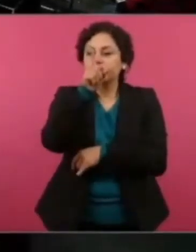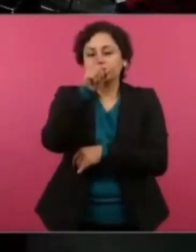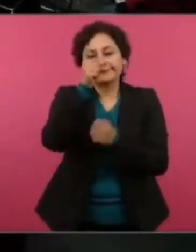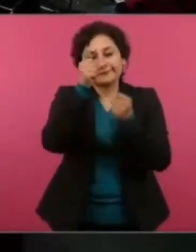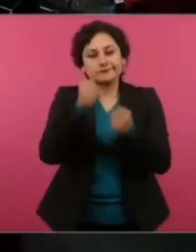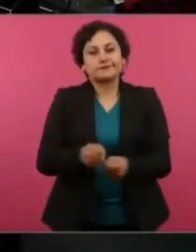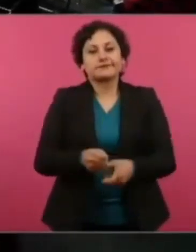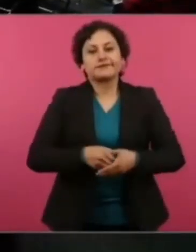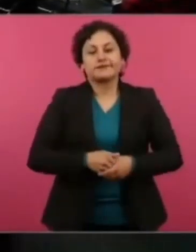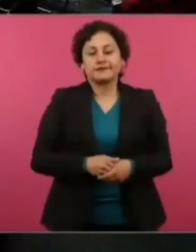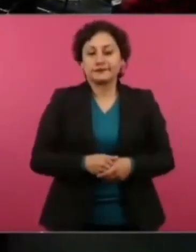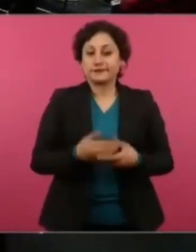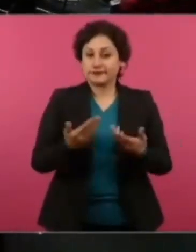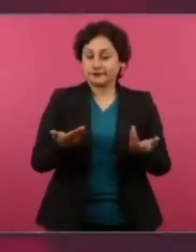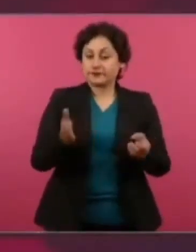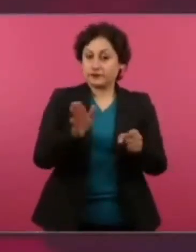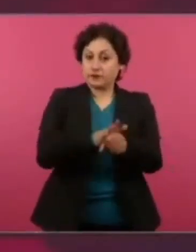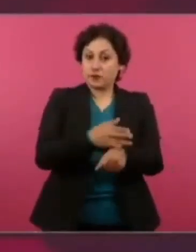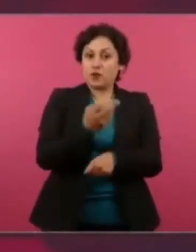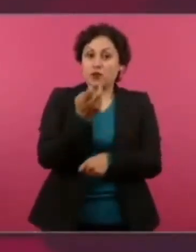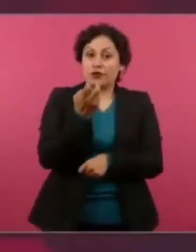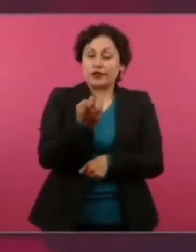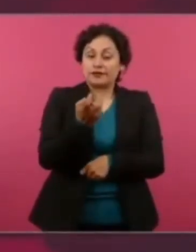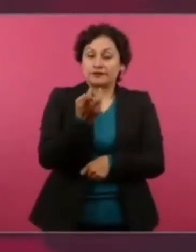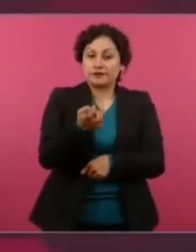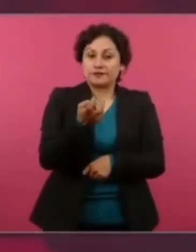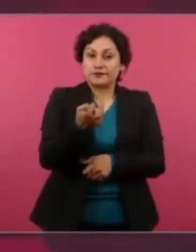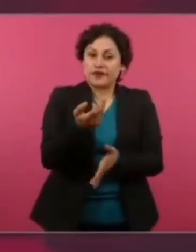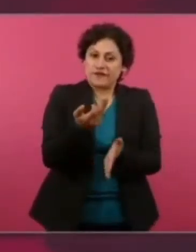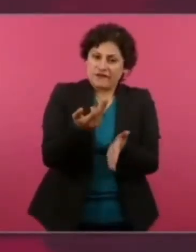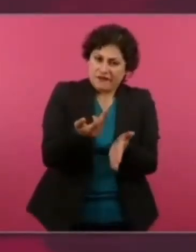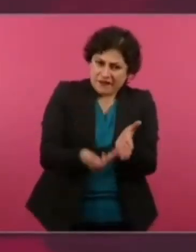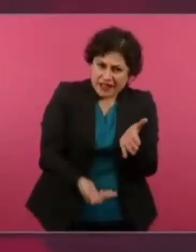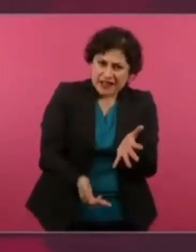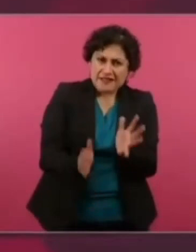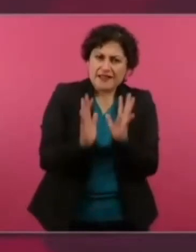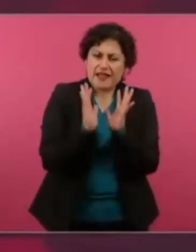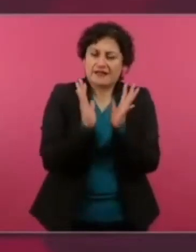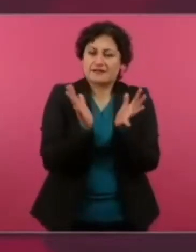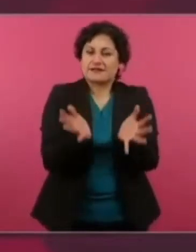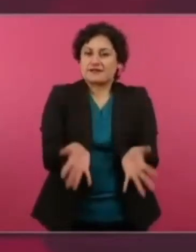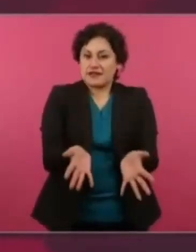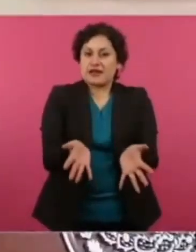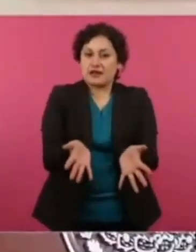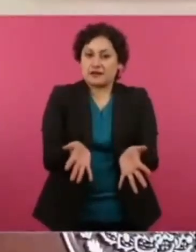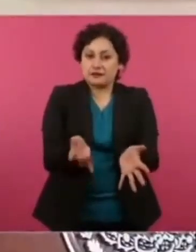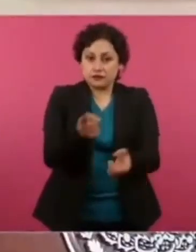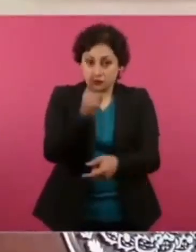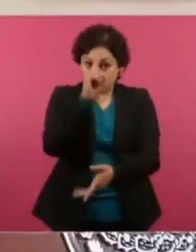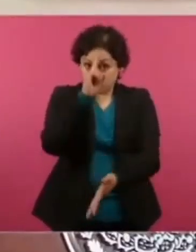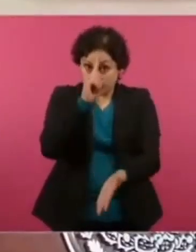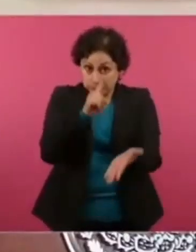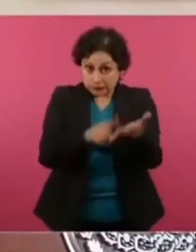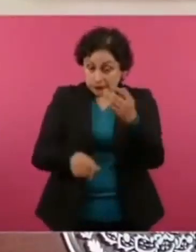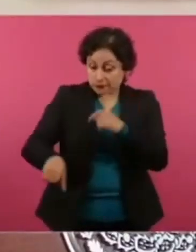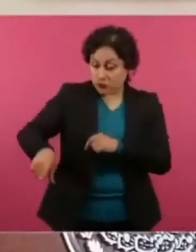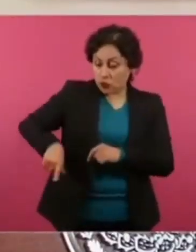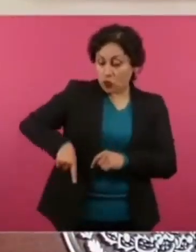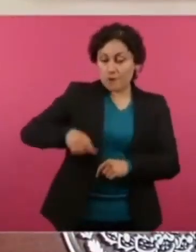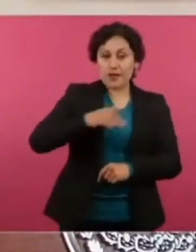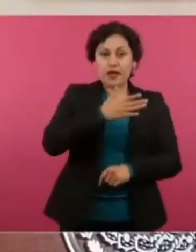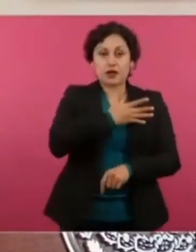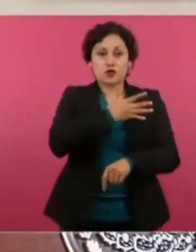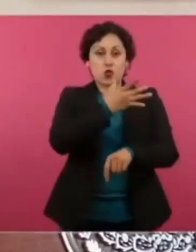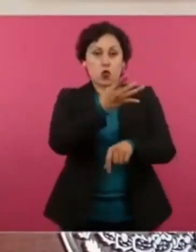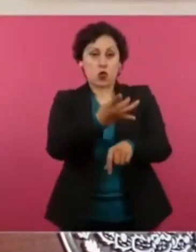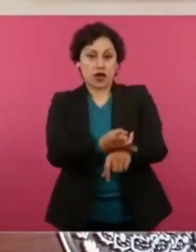Entonces, si hace falta, si se busca tener un gobierno honesto, no significa pelearse